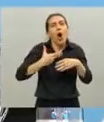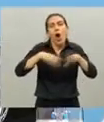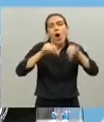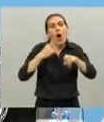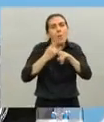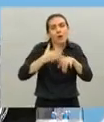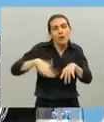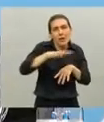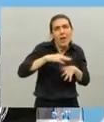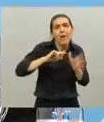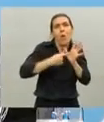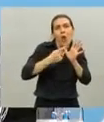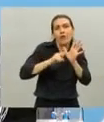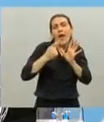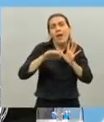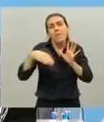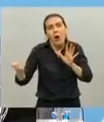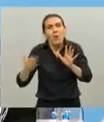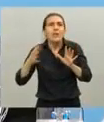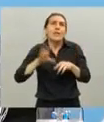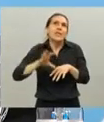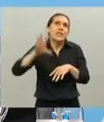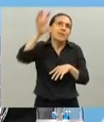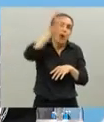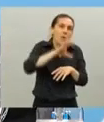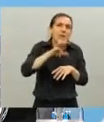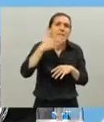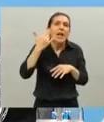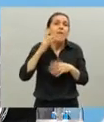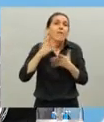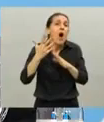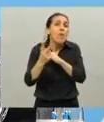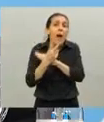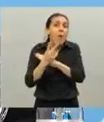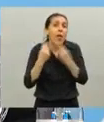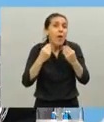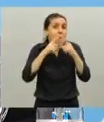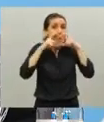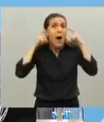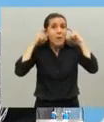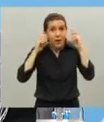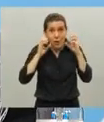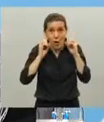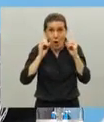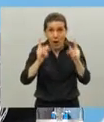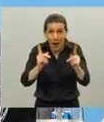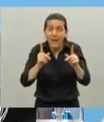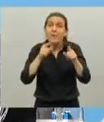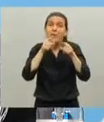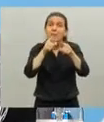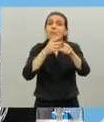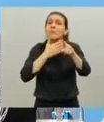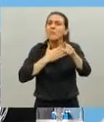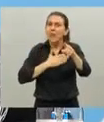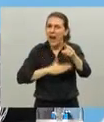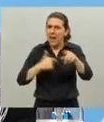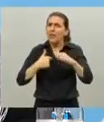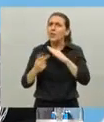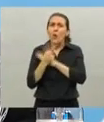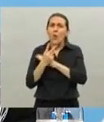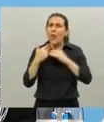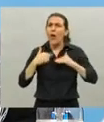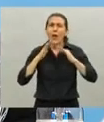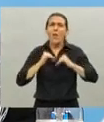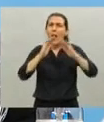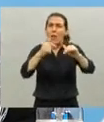Aires en muchos lugares del país es una forma de cuidarnos ¿ok? y quedate tranquila que yo me cuido como vos